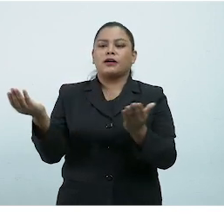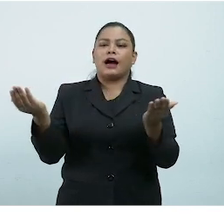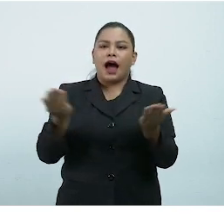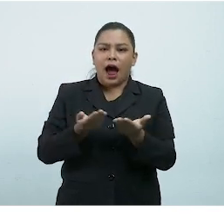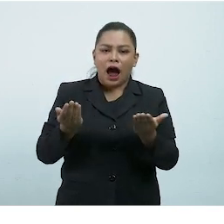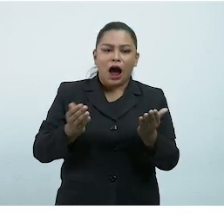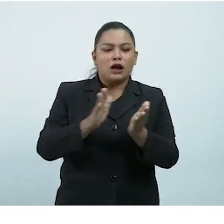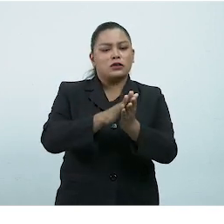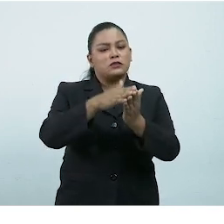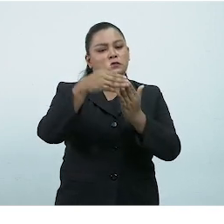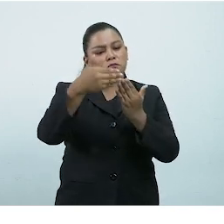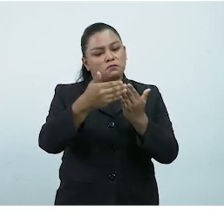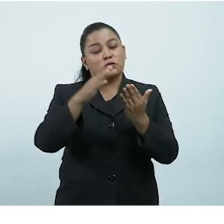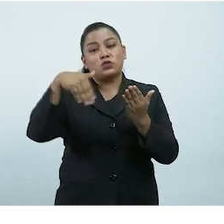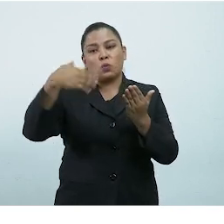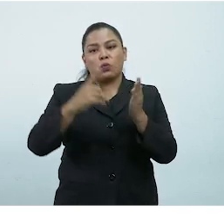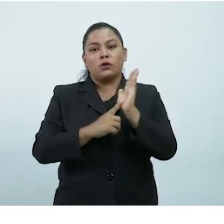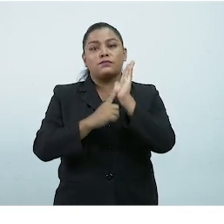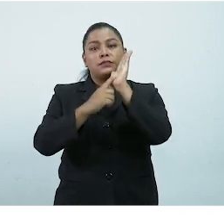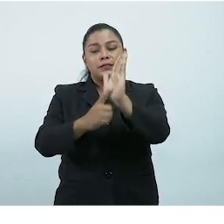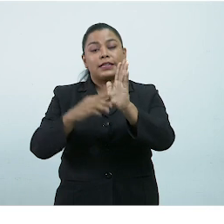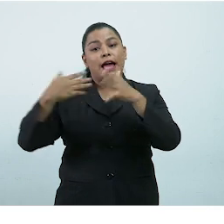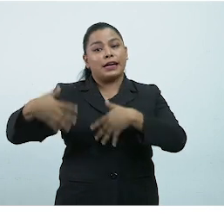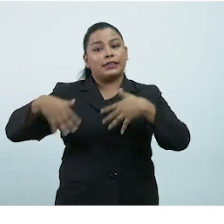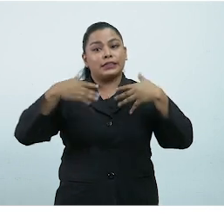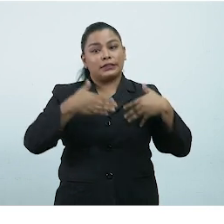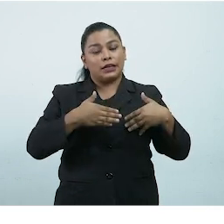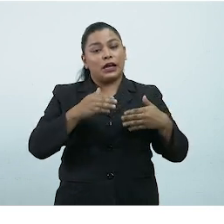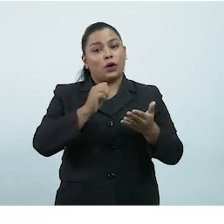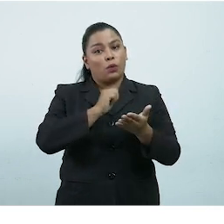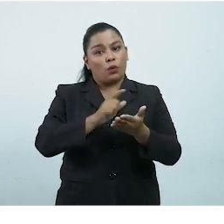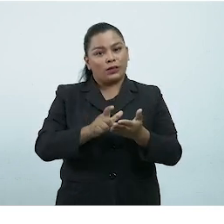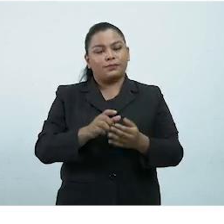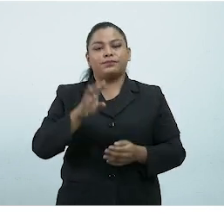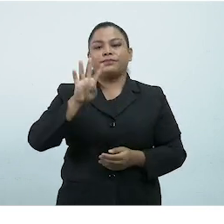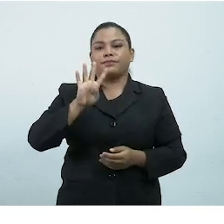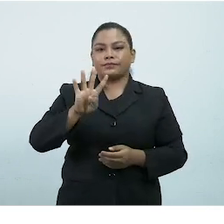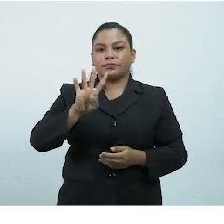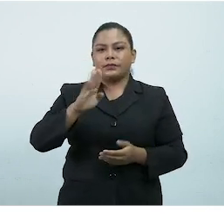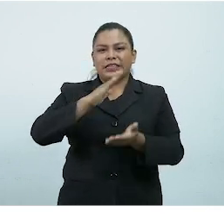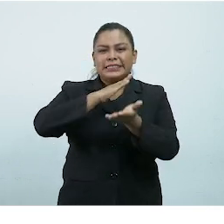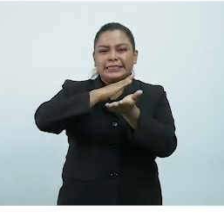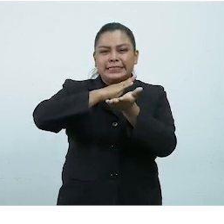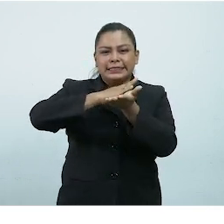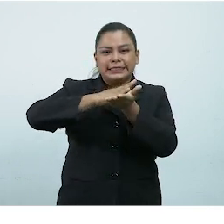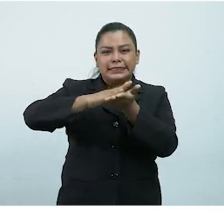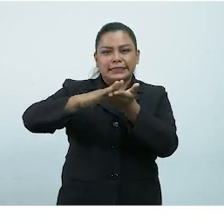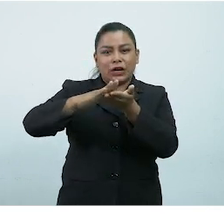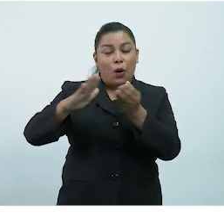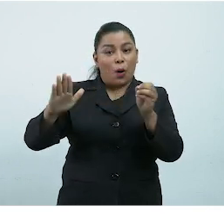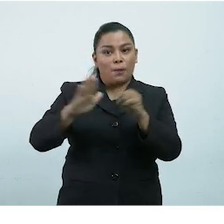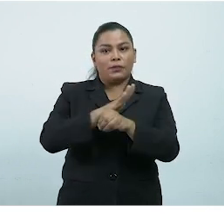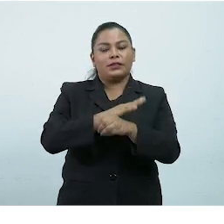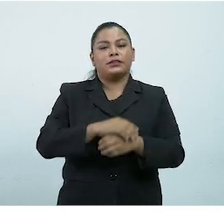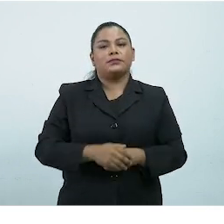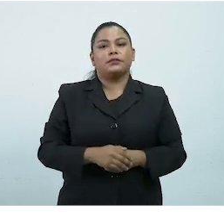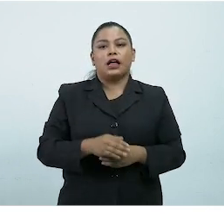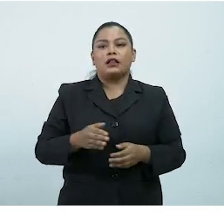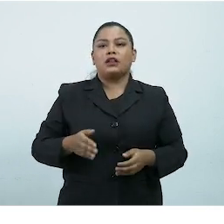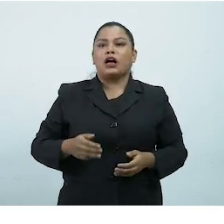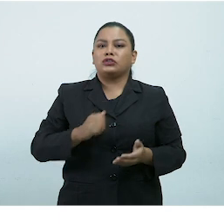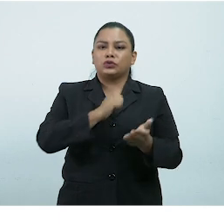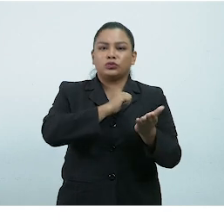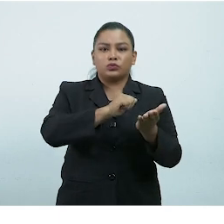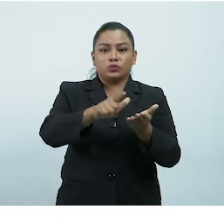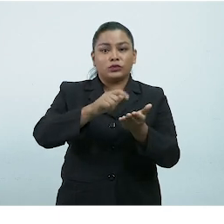su plan de reapertura de las actividades presenciales 4. Limpieza y desinfección La institución